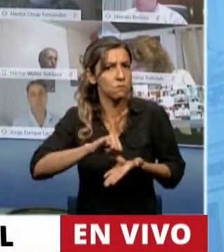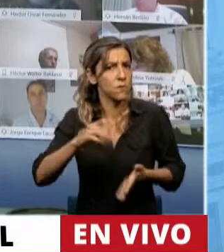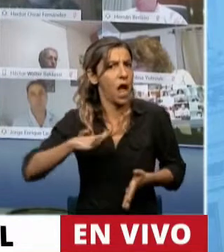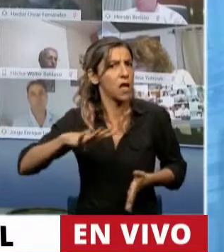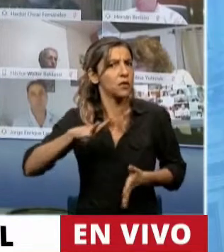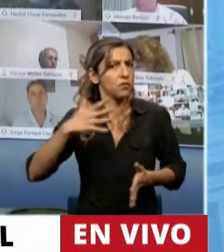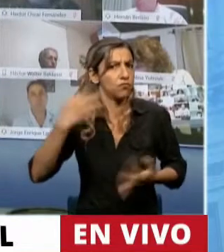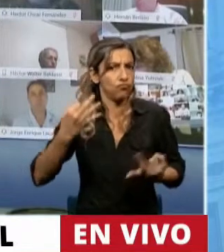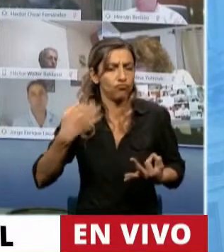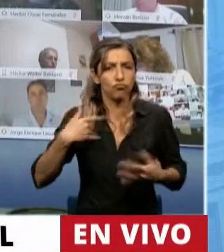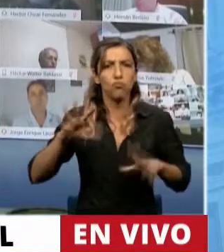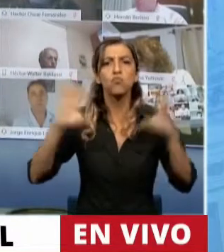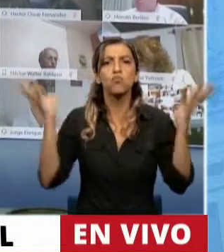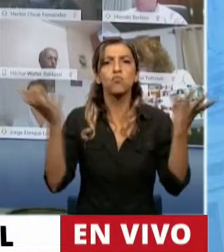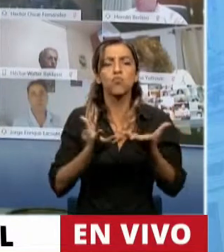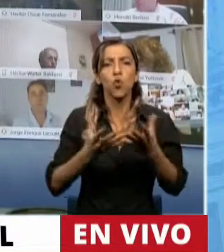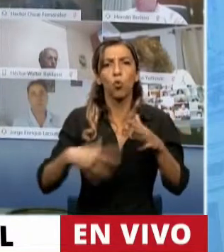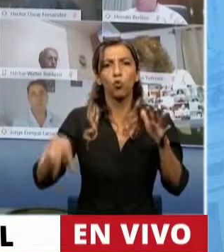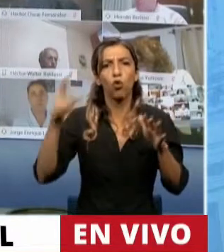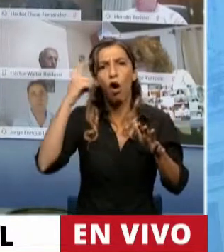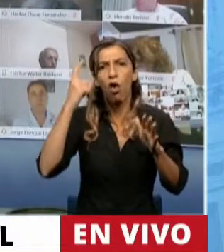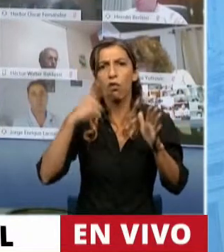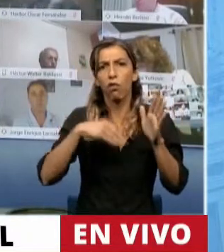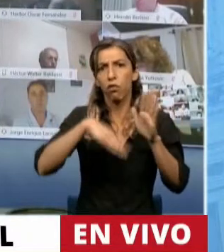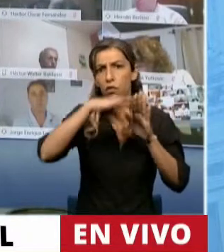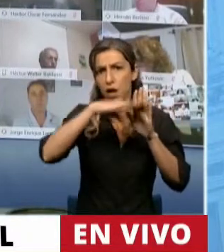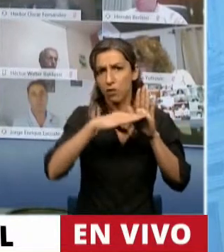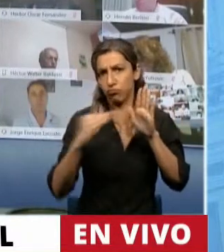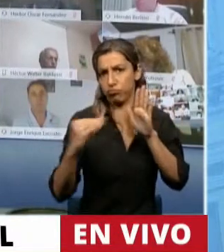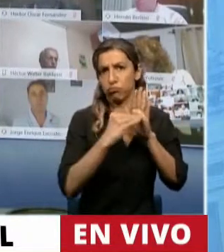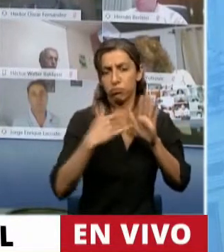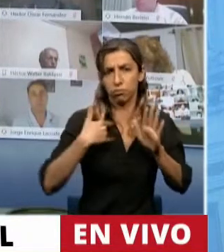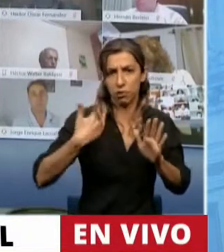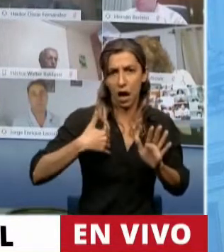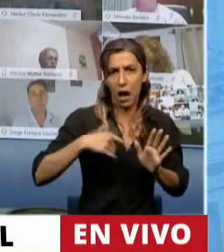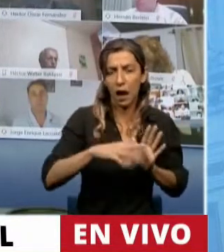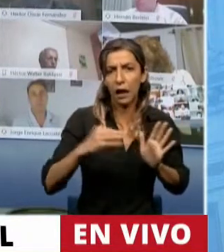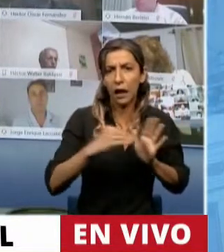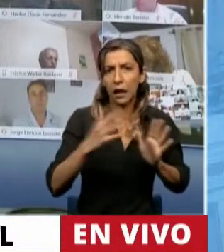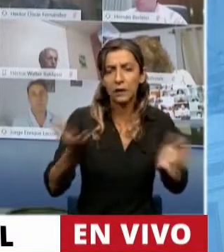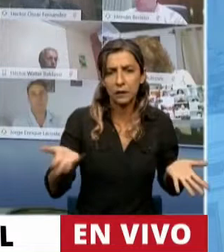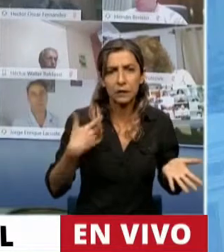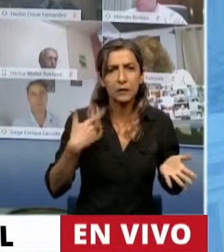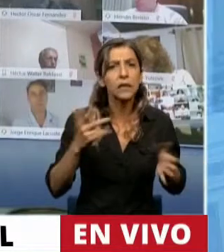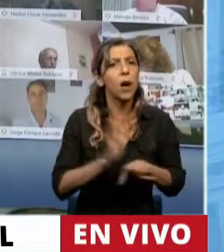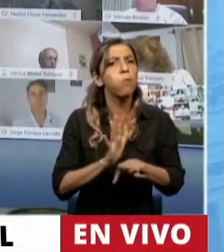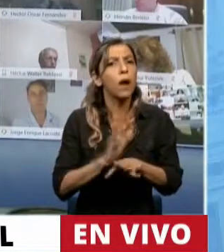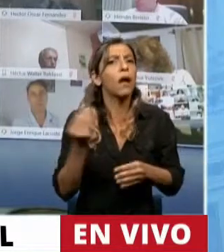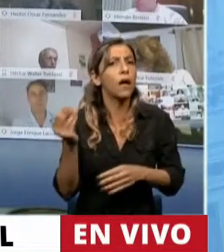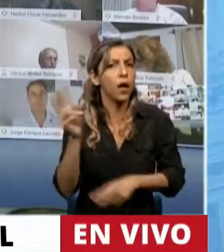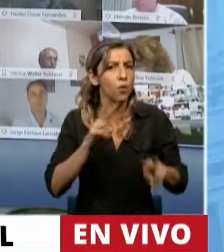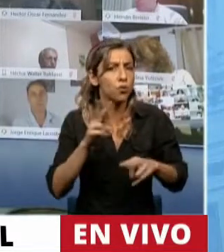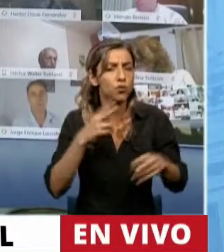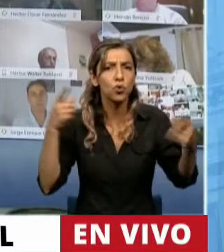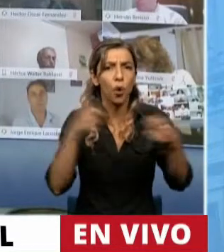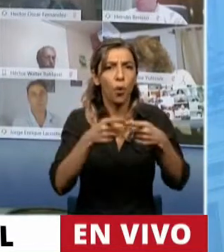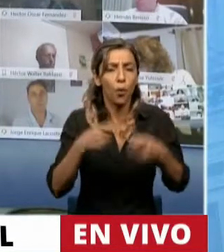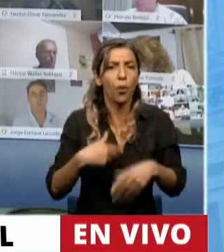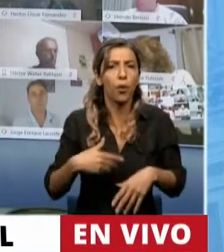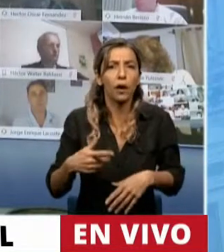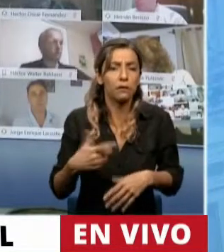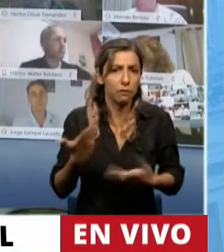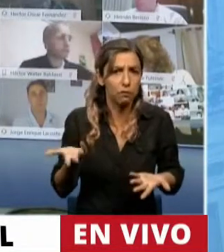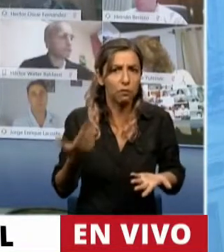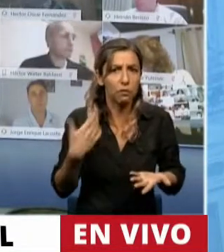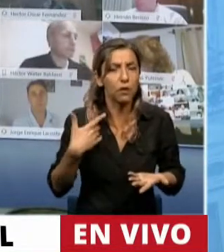entre los 10 primeros del mundo en tener matrimonio igualitario así que nadie les puede decir que si hay pocos países que van avanzando en estos que no